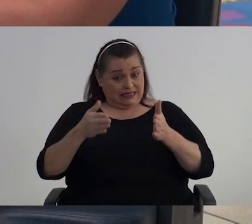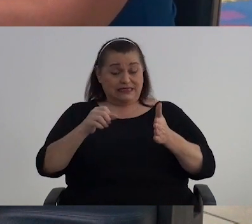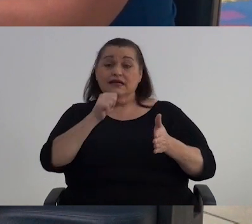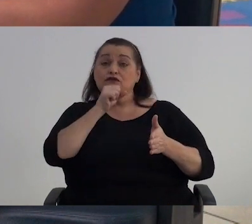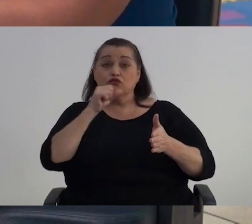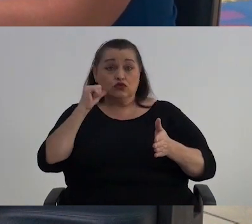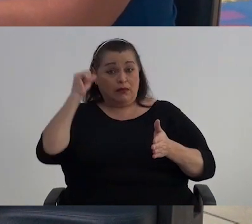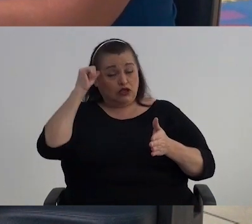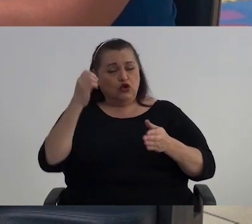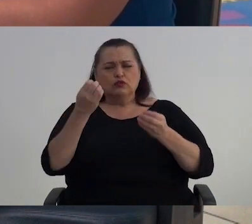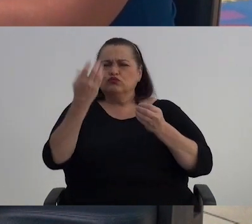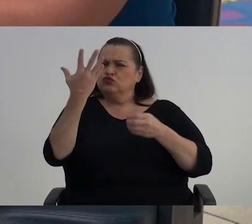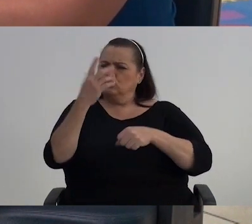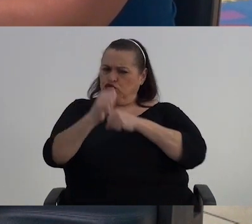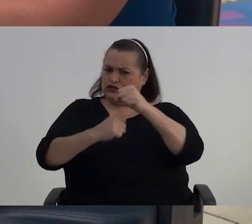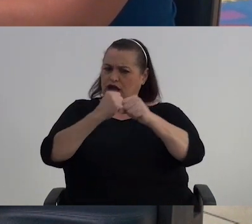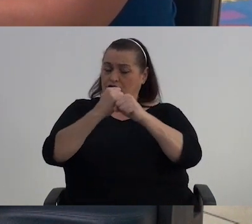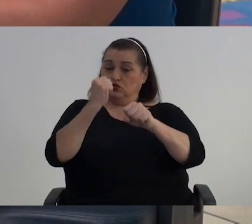campo En el que tengo Tantos años